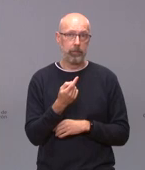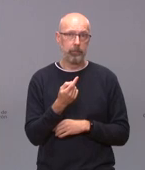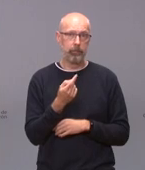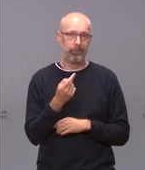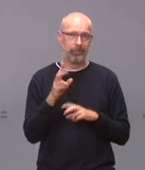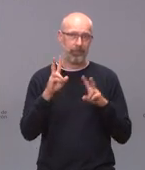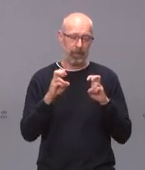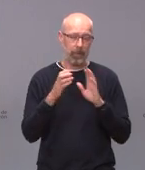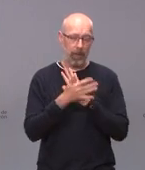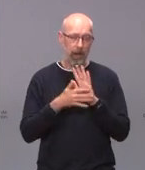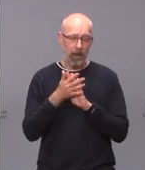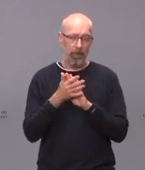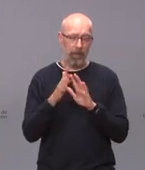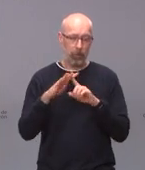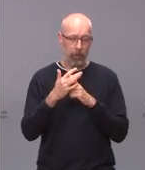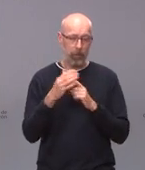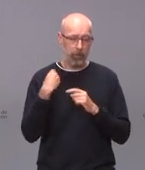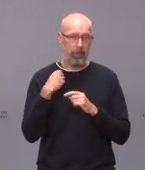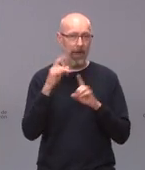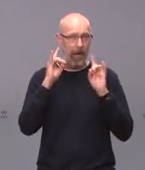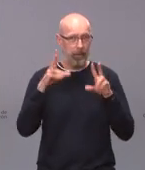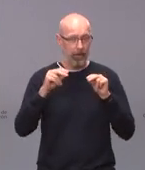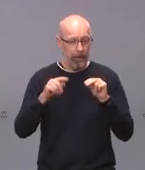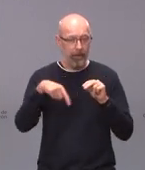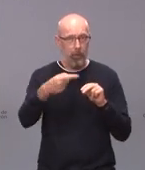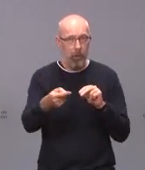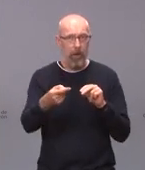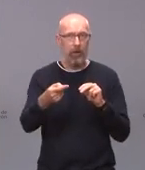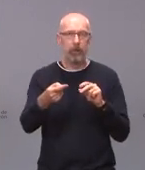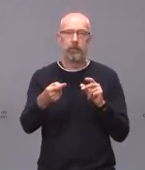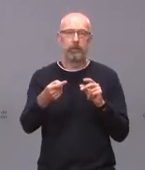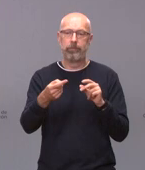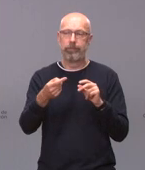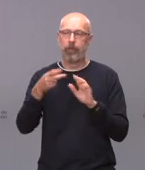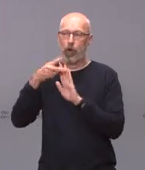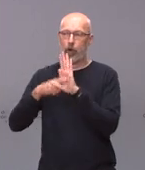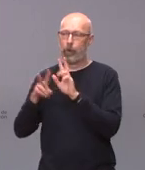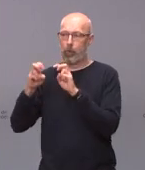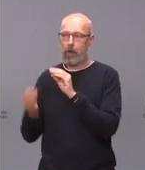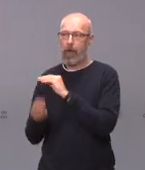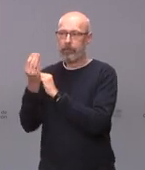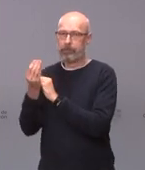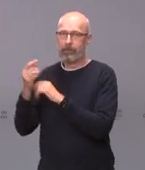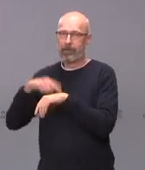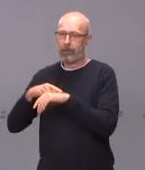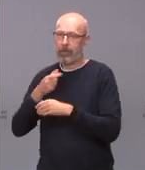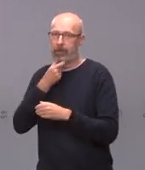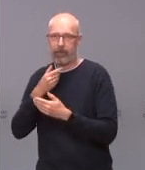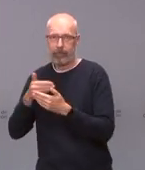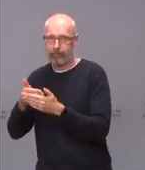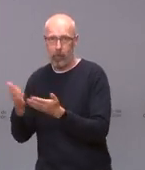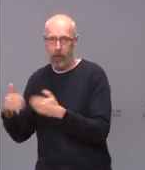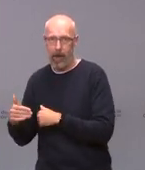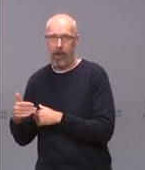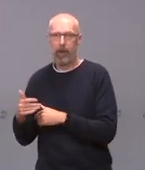cuando termine el estado de alarma está claro que no va a dar tiempo a aprobar una nueva normativa y el presidente ha insistido en que